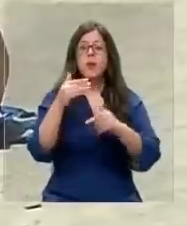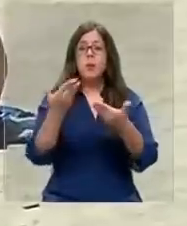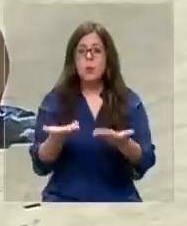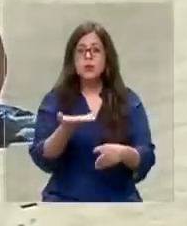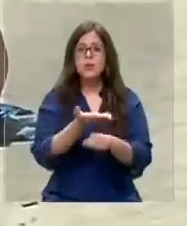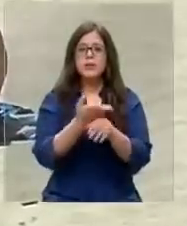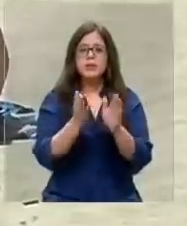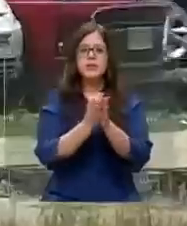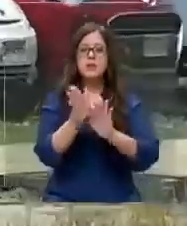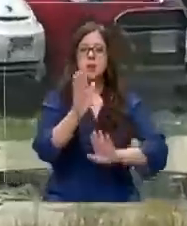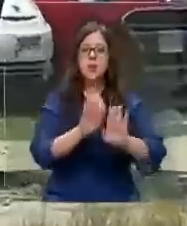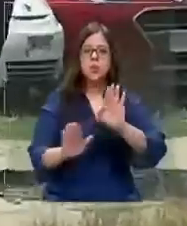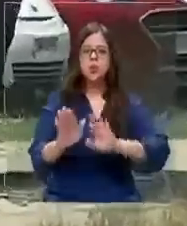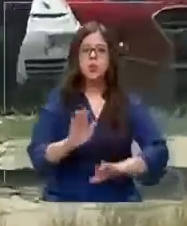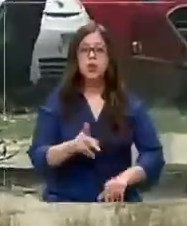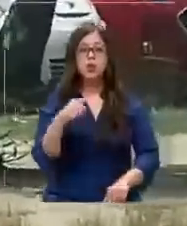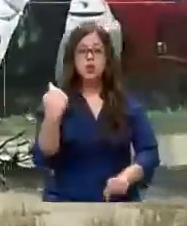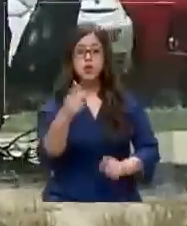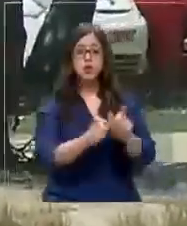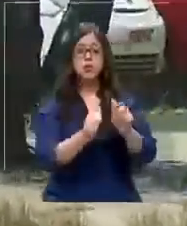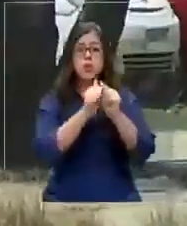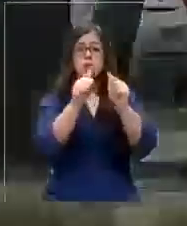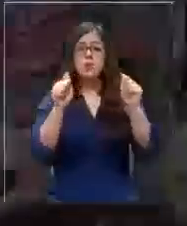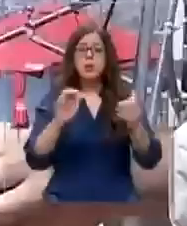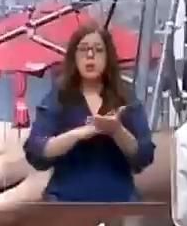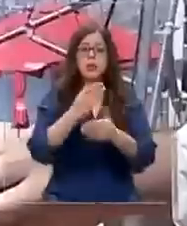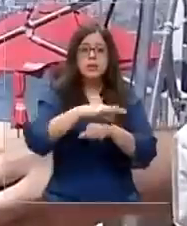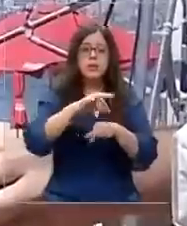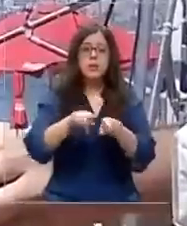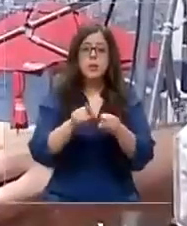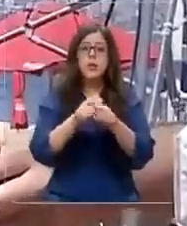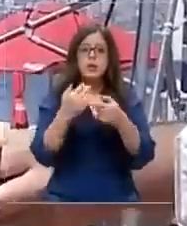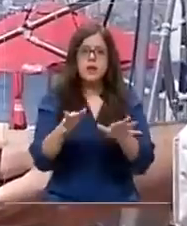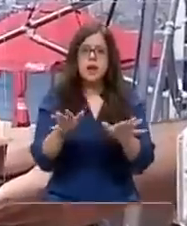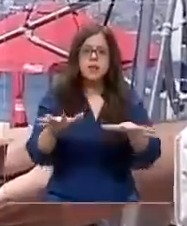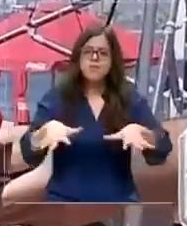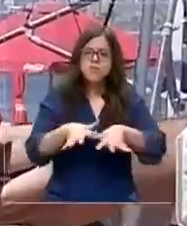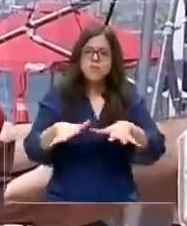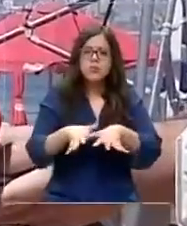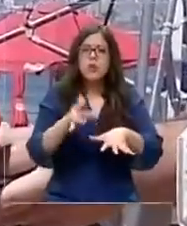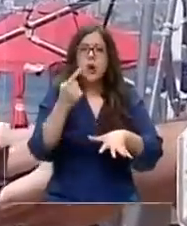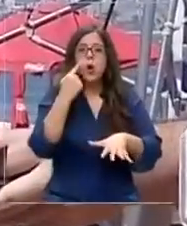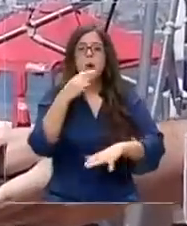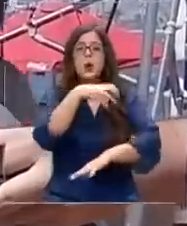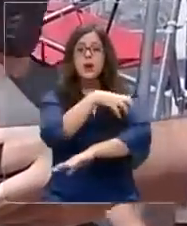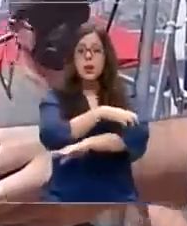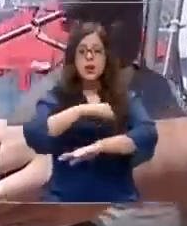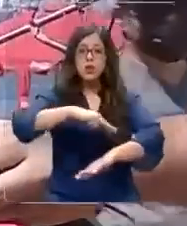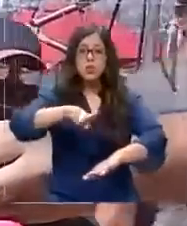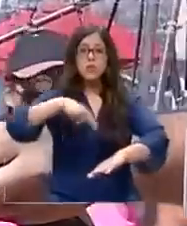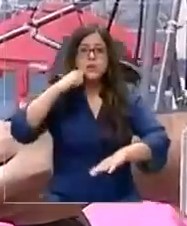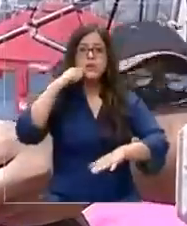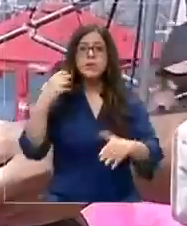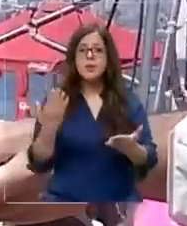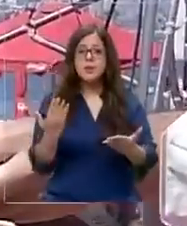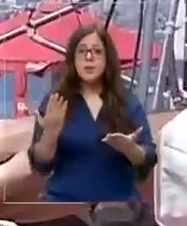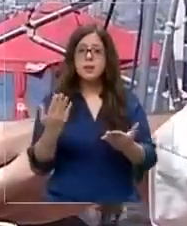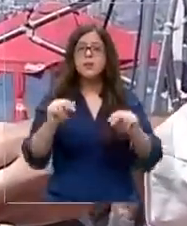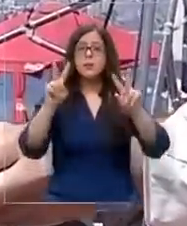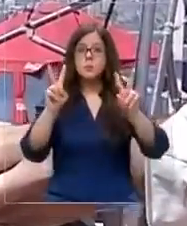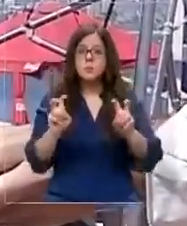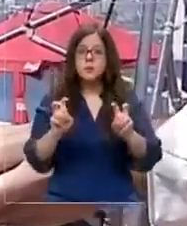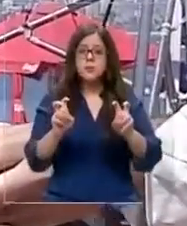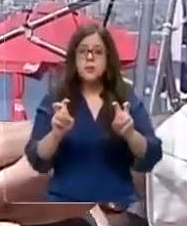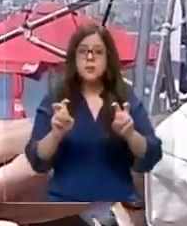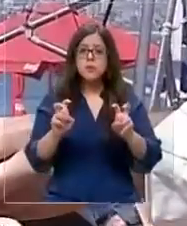llamado sea a cuidarse. Nosotros como autoría sanitaria hemos reforzado porque sabemos particularmente que nuestra región tiene un elemento que